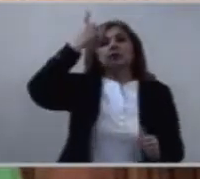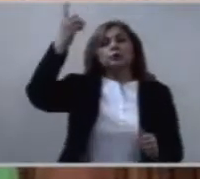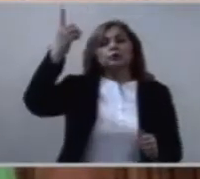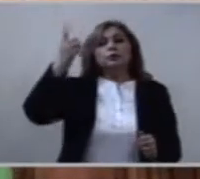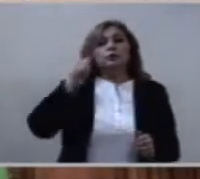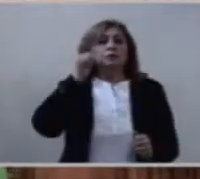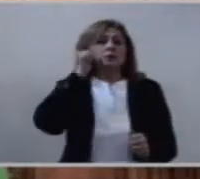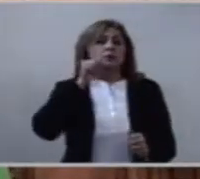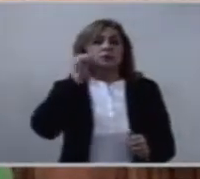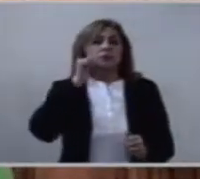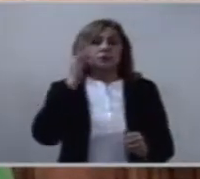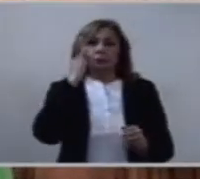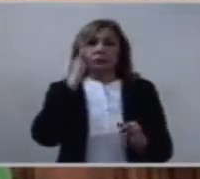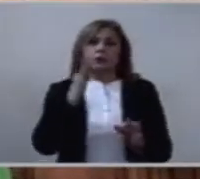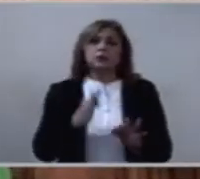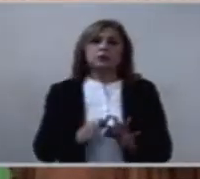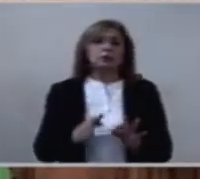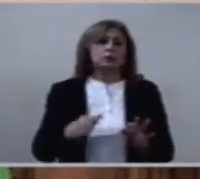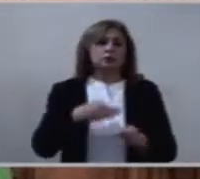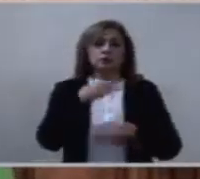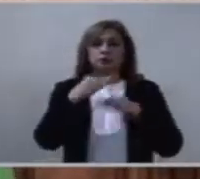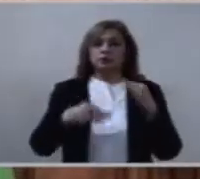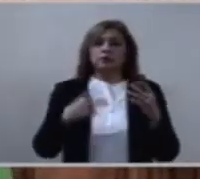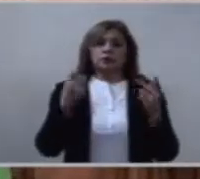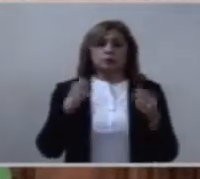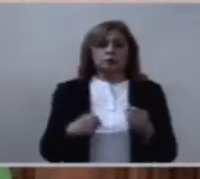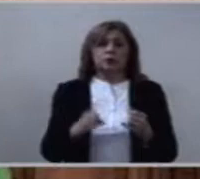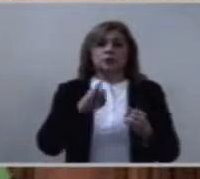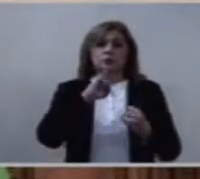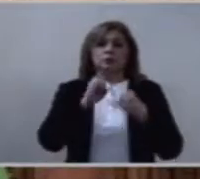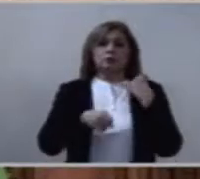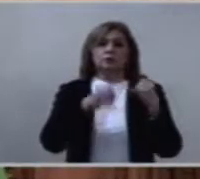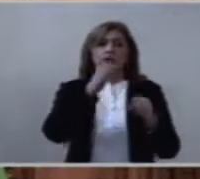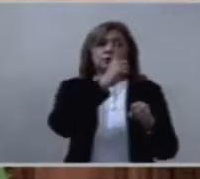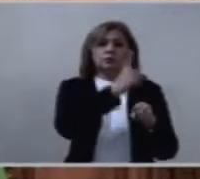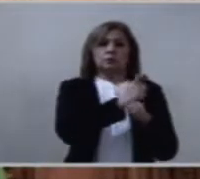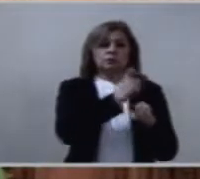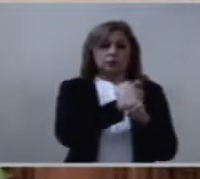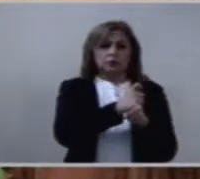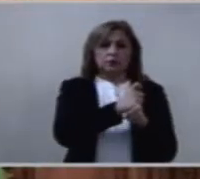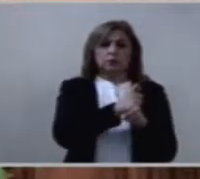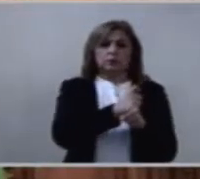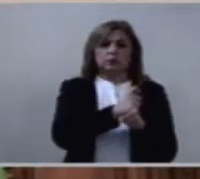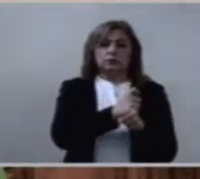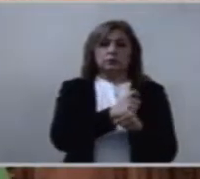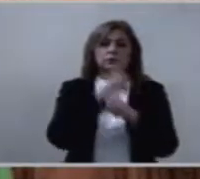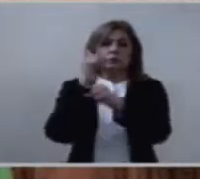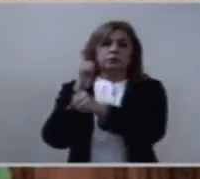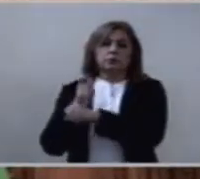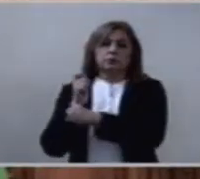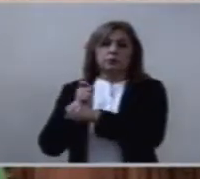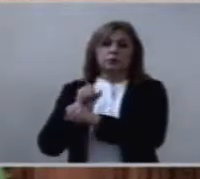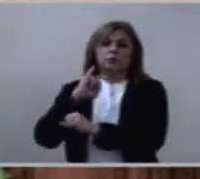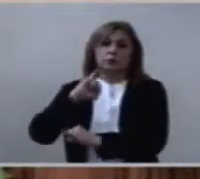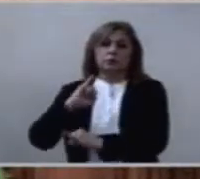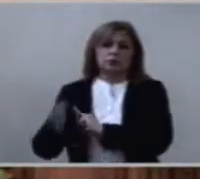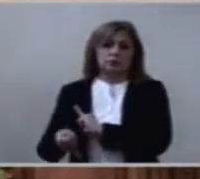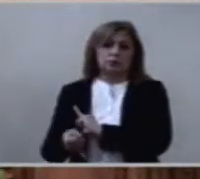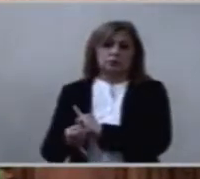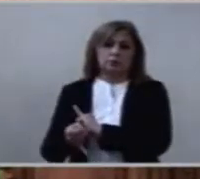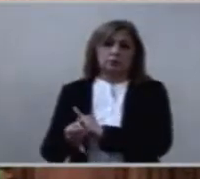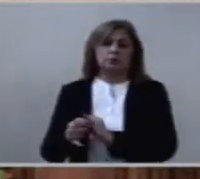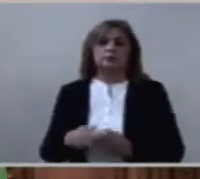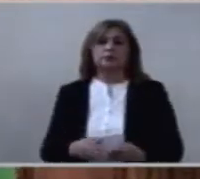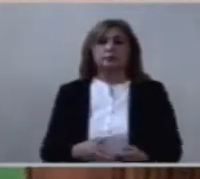razón. Los últimos serán los primeros y los primeros serán los